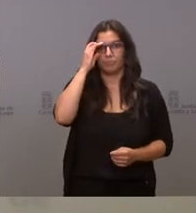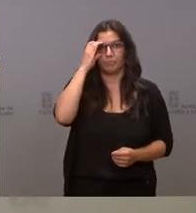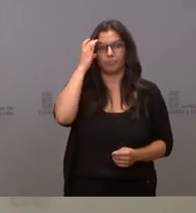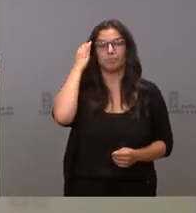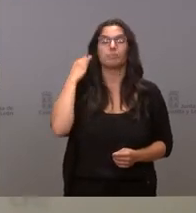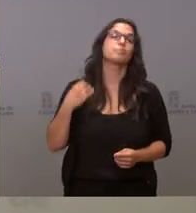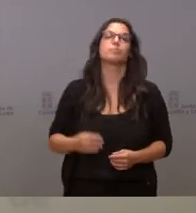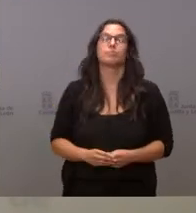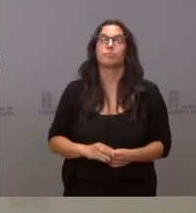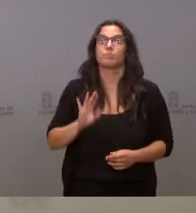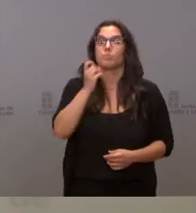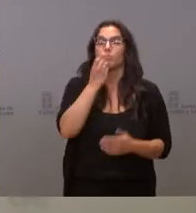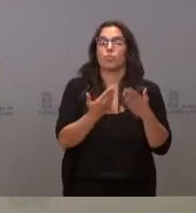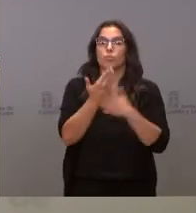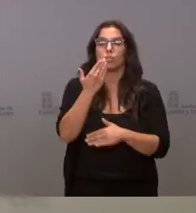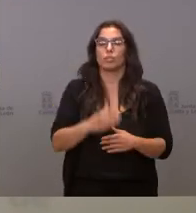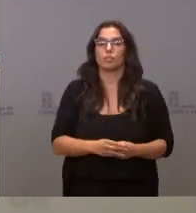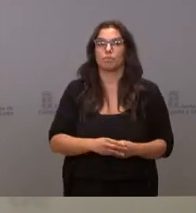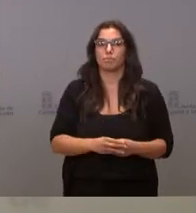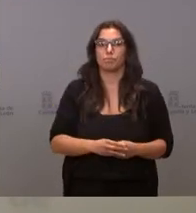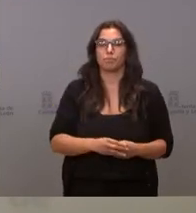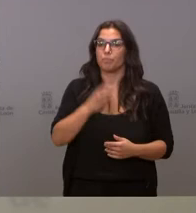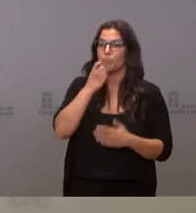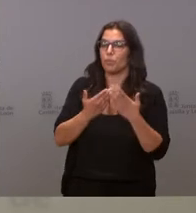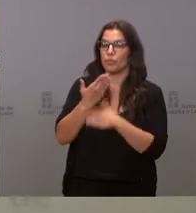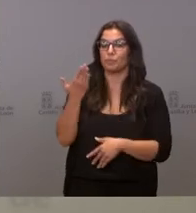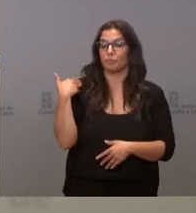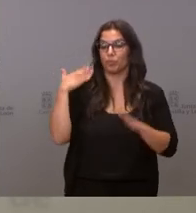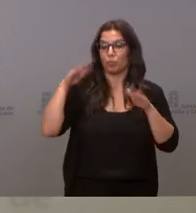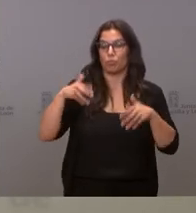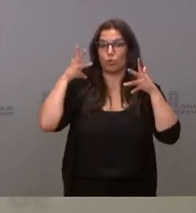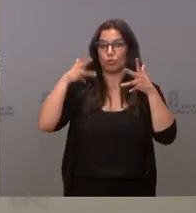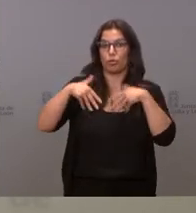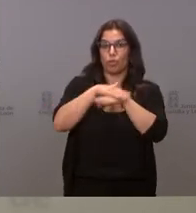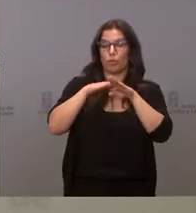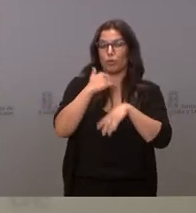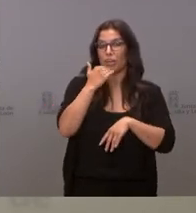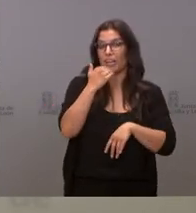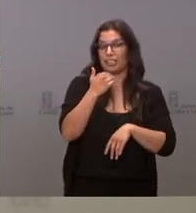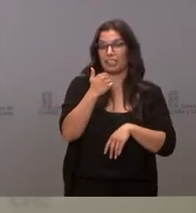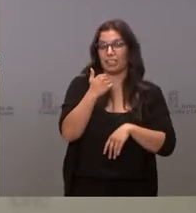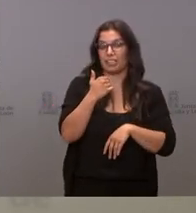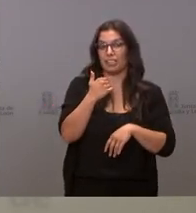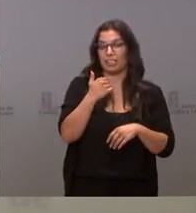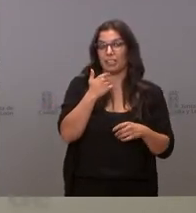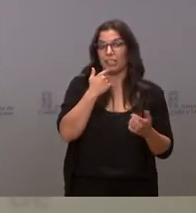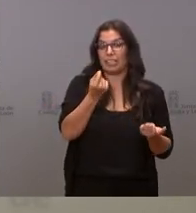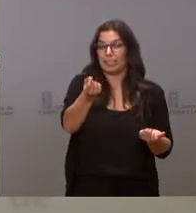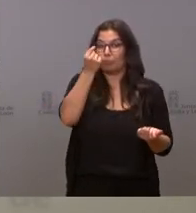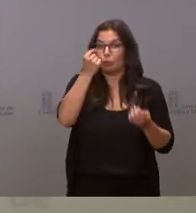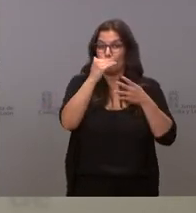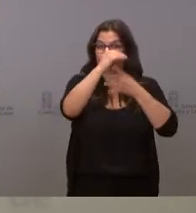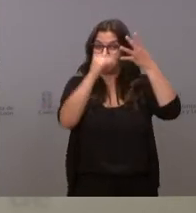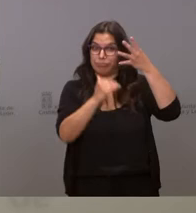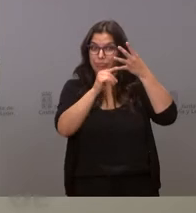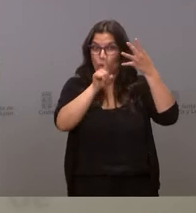Sí, buenos días. En el anterior Consejo de Gobierno casi teníamos ahí en la puerta la nueva normalidad, que